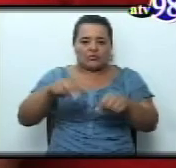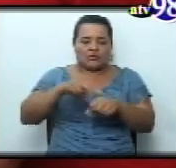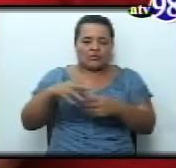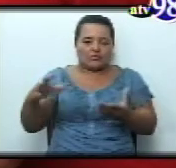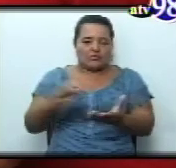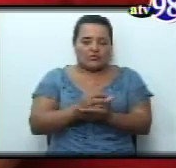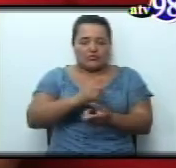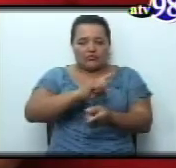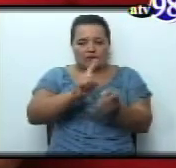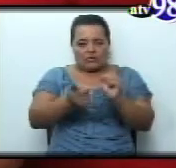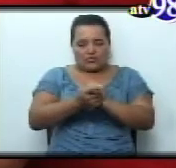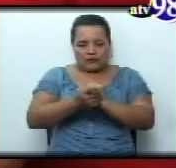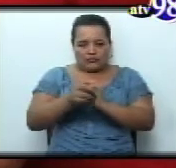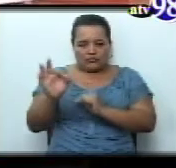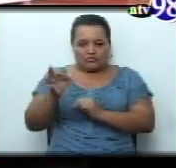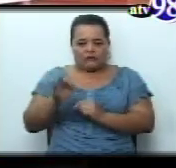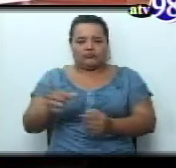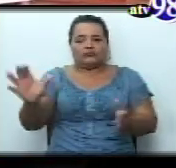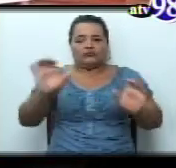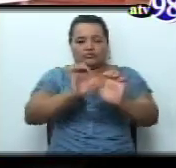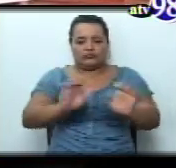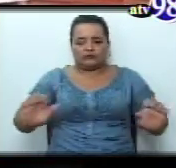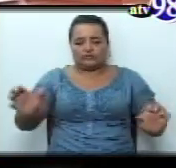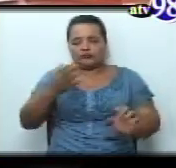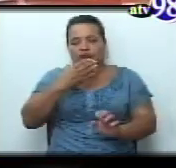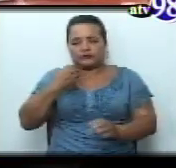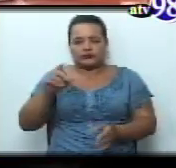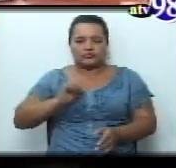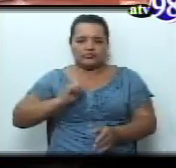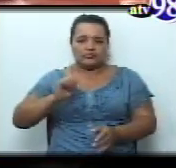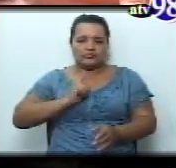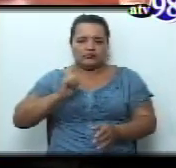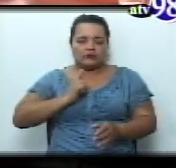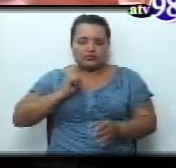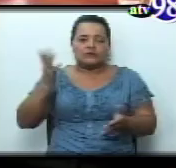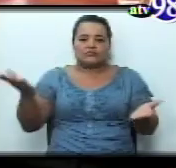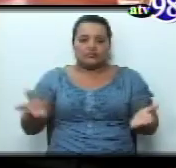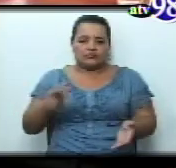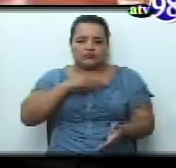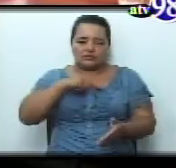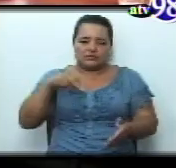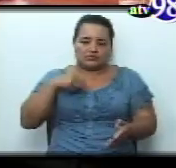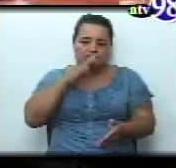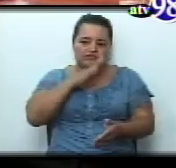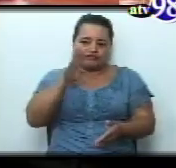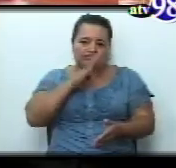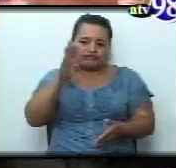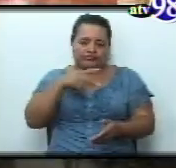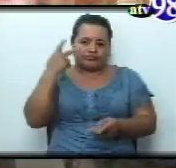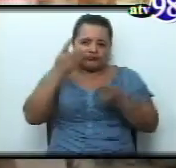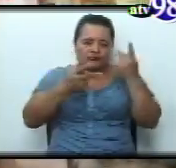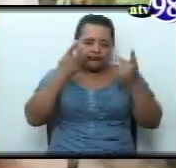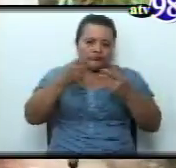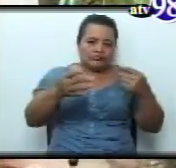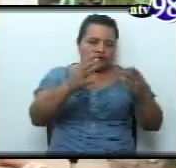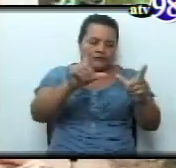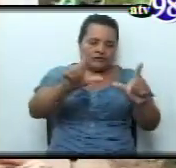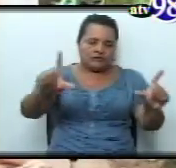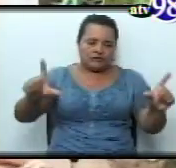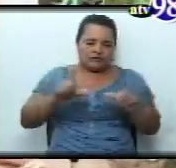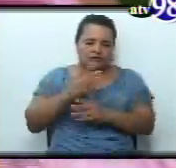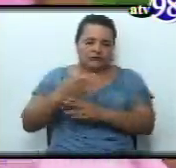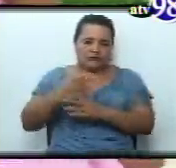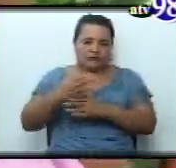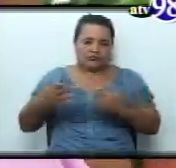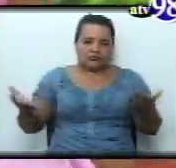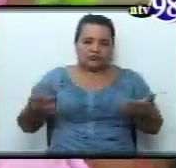Código de la Niñez y la Adolescencia tiene previsto realizar visitas de campo en las instituciones responsables de